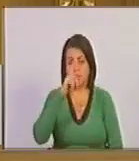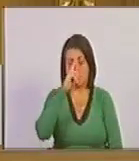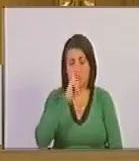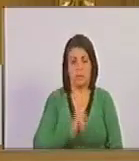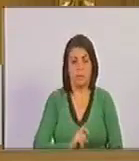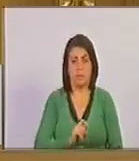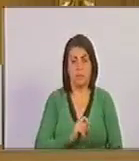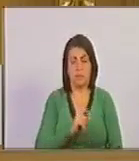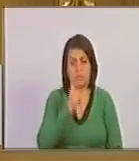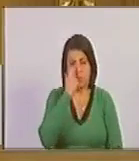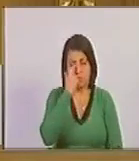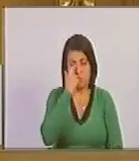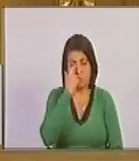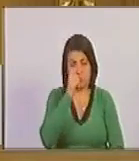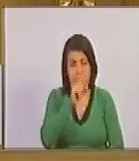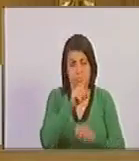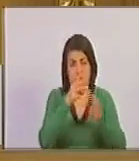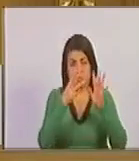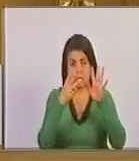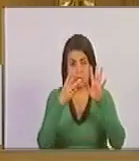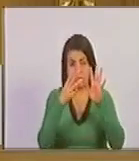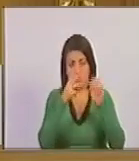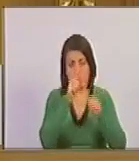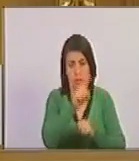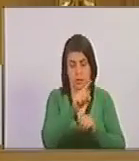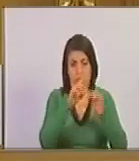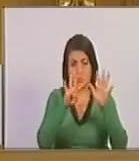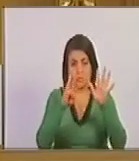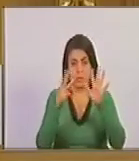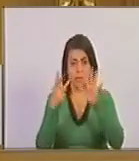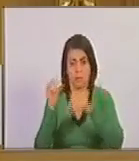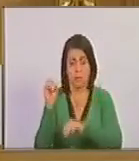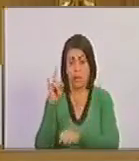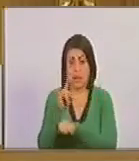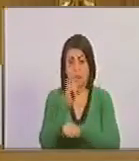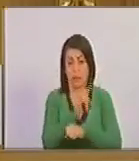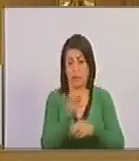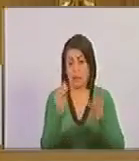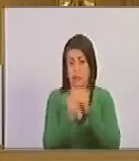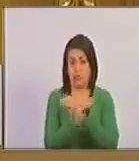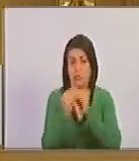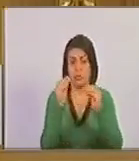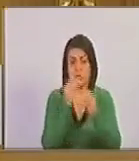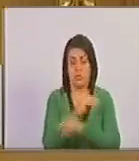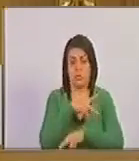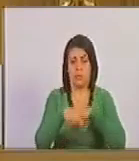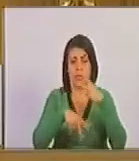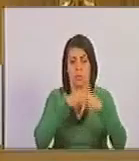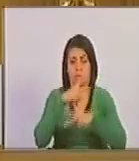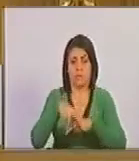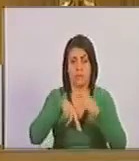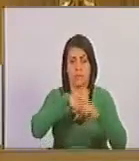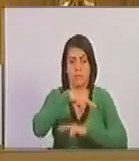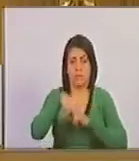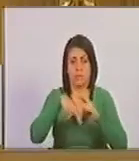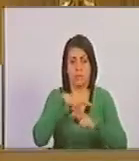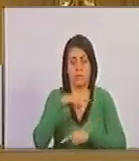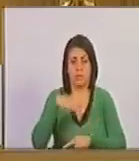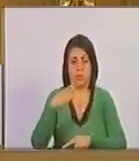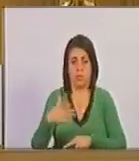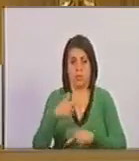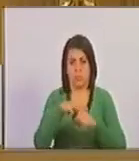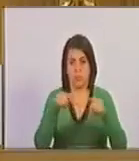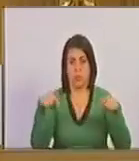años 80 con tradiciones, que hubieron contradicciones en ese proceso revolucionario donde